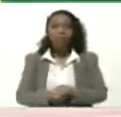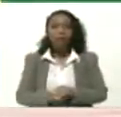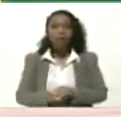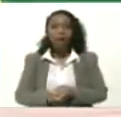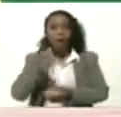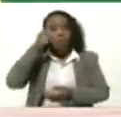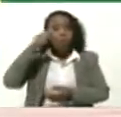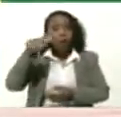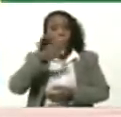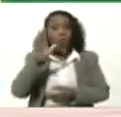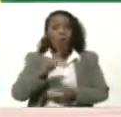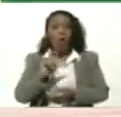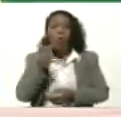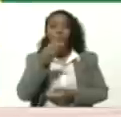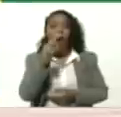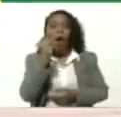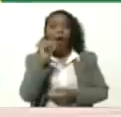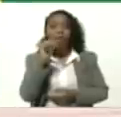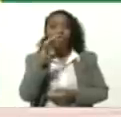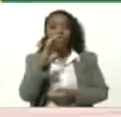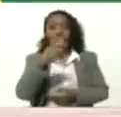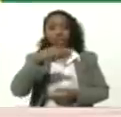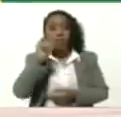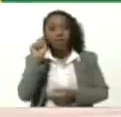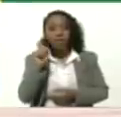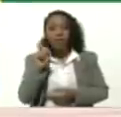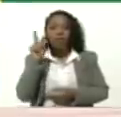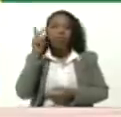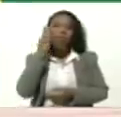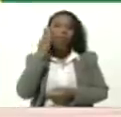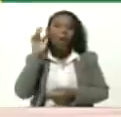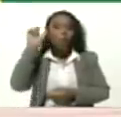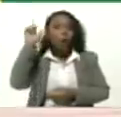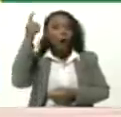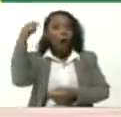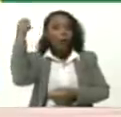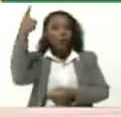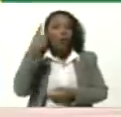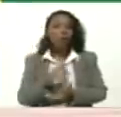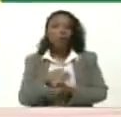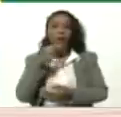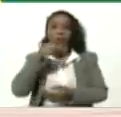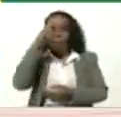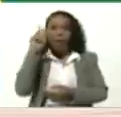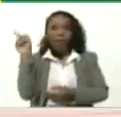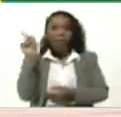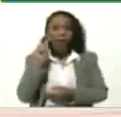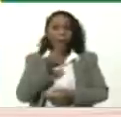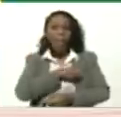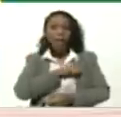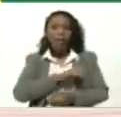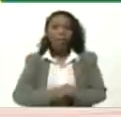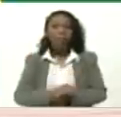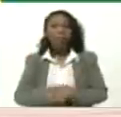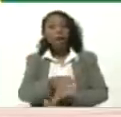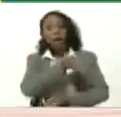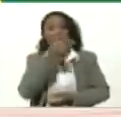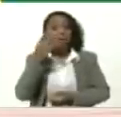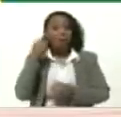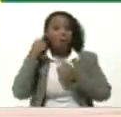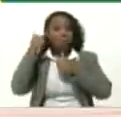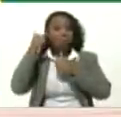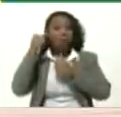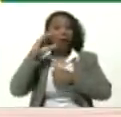Guanche Tu mamá Guariqueña Correcto Y tu padre Canario Correcto Viva